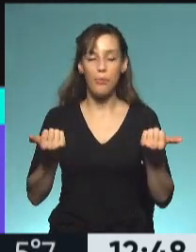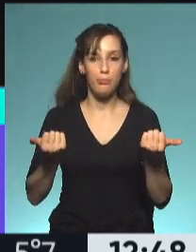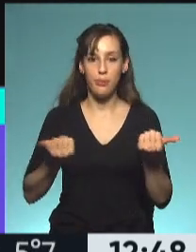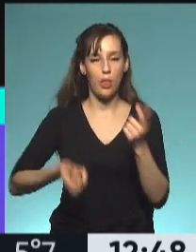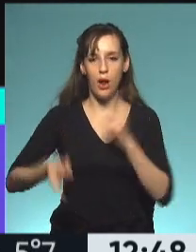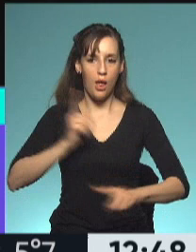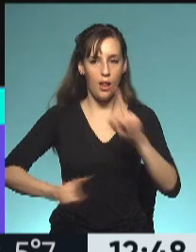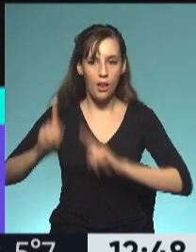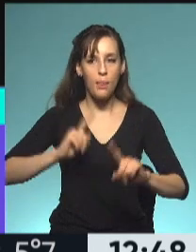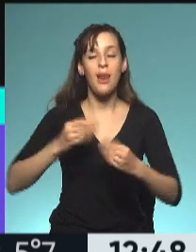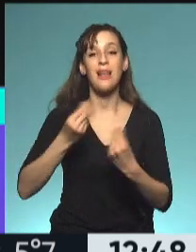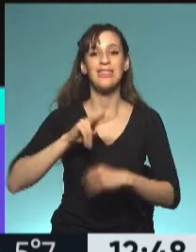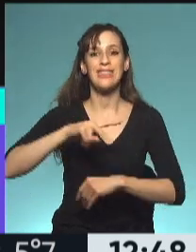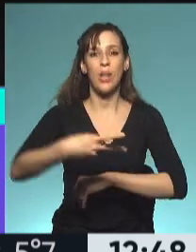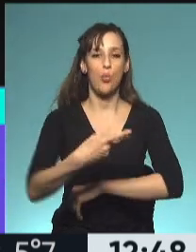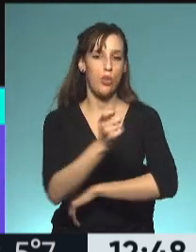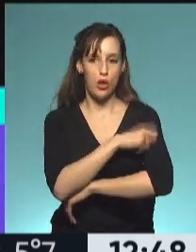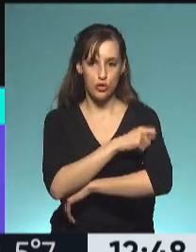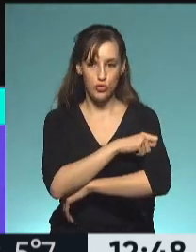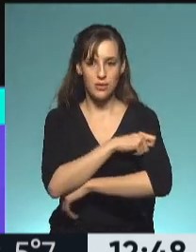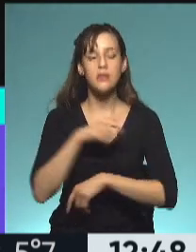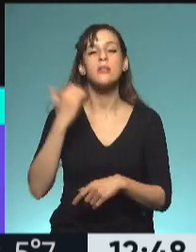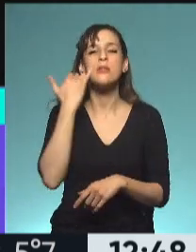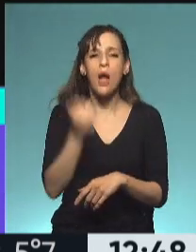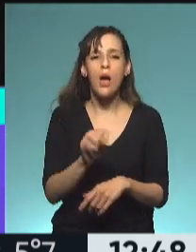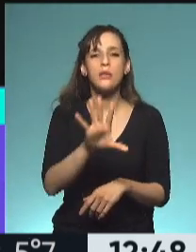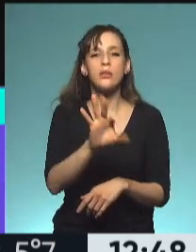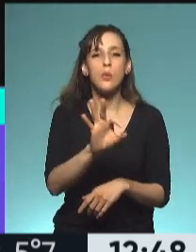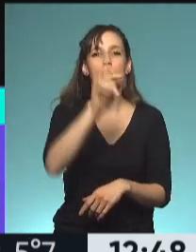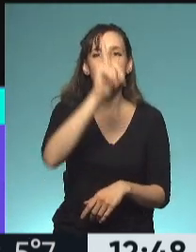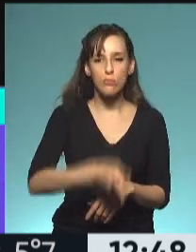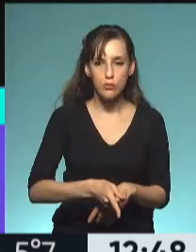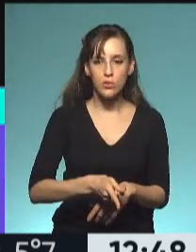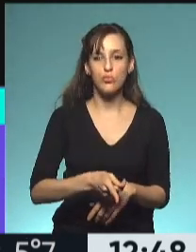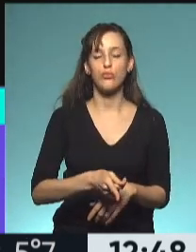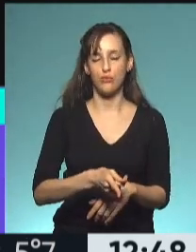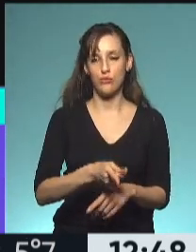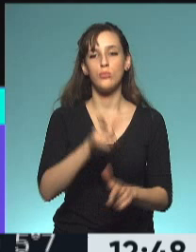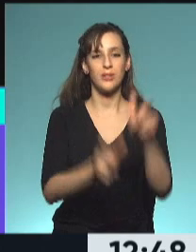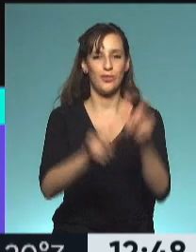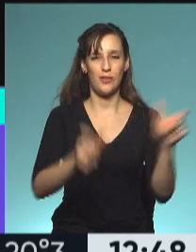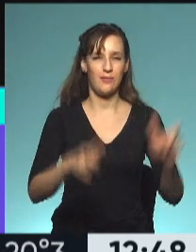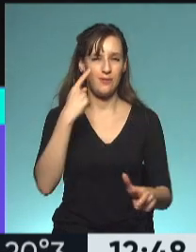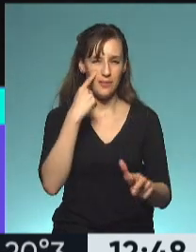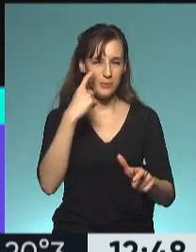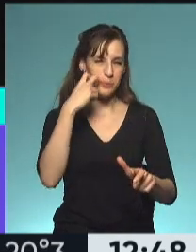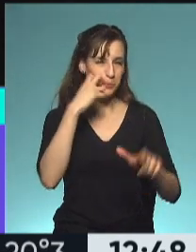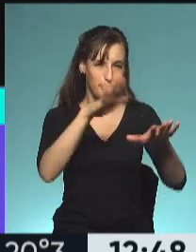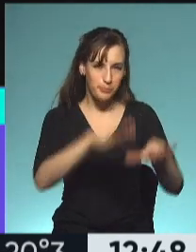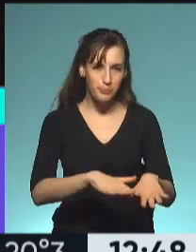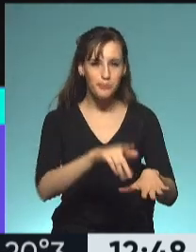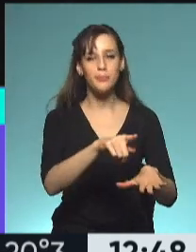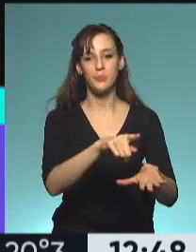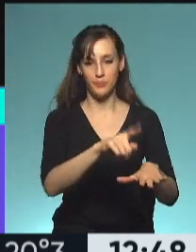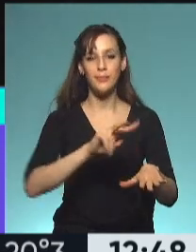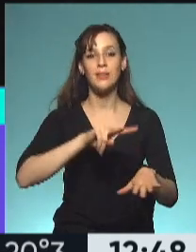acceso a la segunda dosis, tenemos vacunados el cincuenta por ciento de esos residentes con una, con esa segunda dosis,